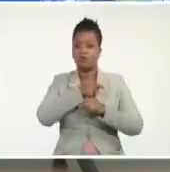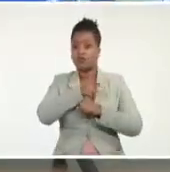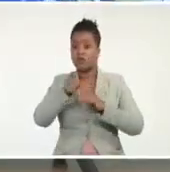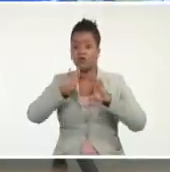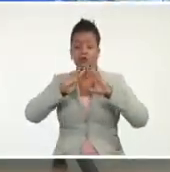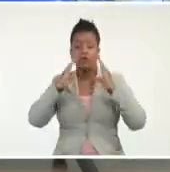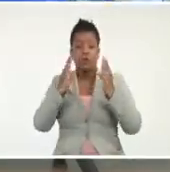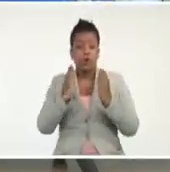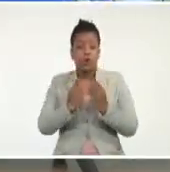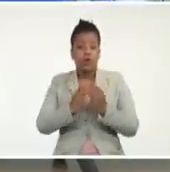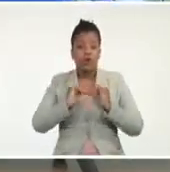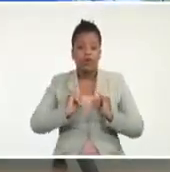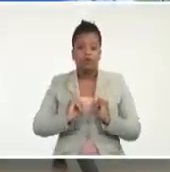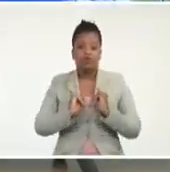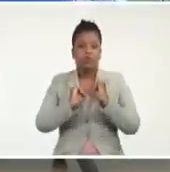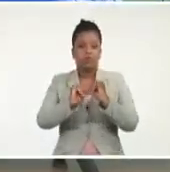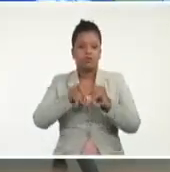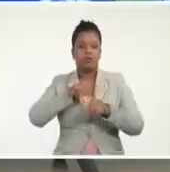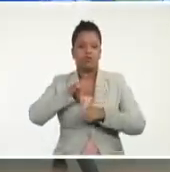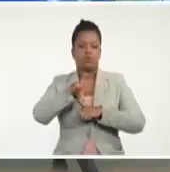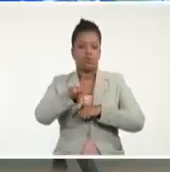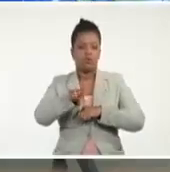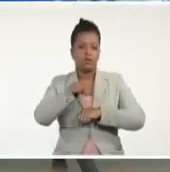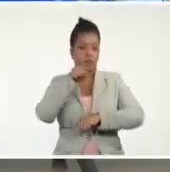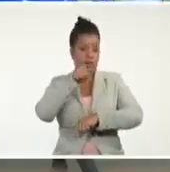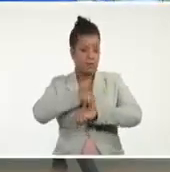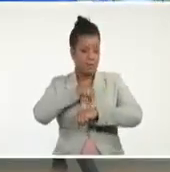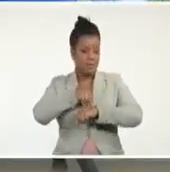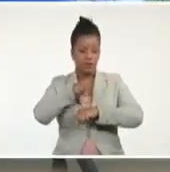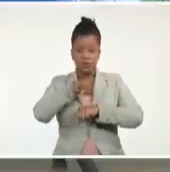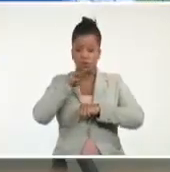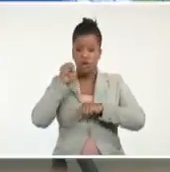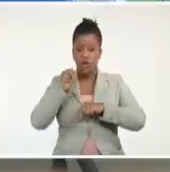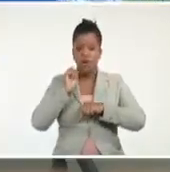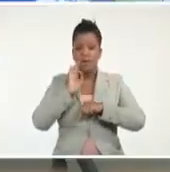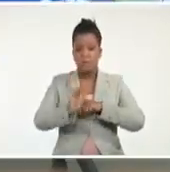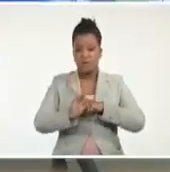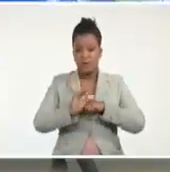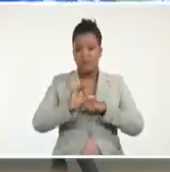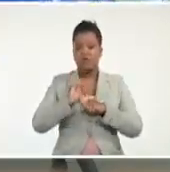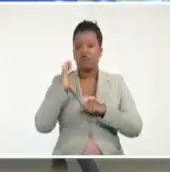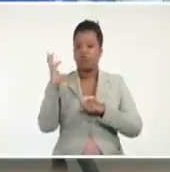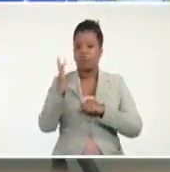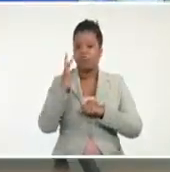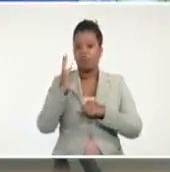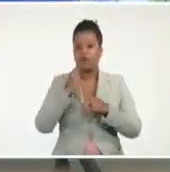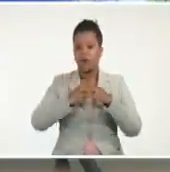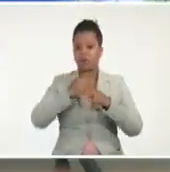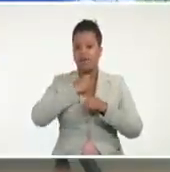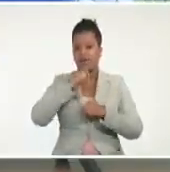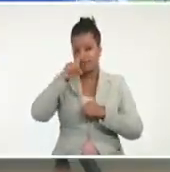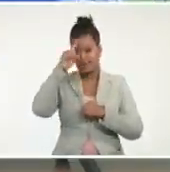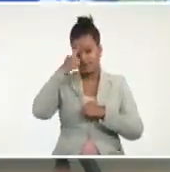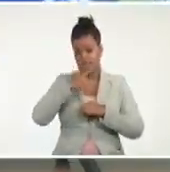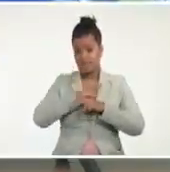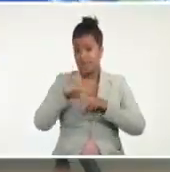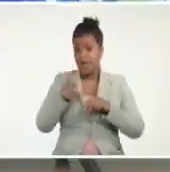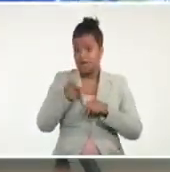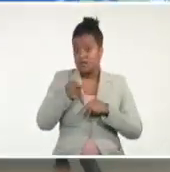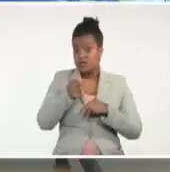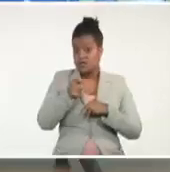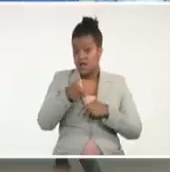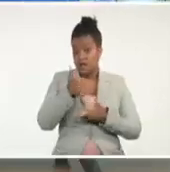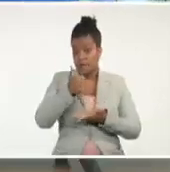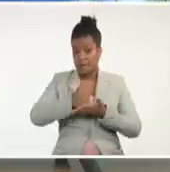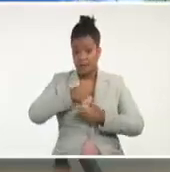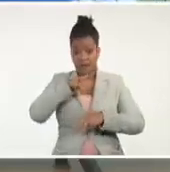informaciones últimas actualizadas sobre el paso de Elsa que ya lo tendríamos muy cerca o